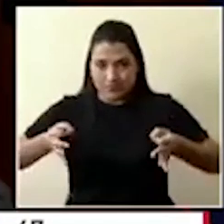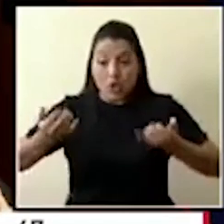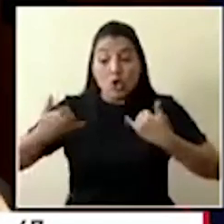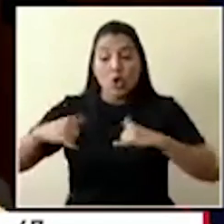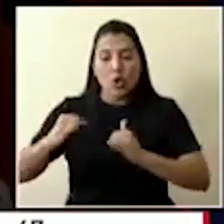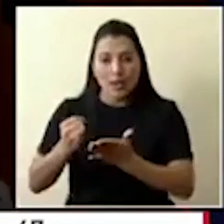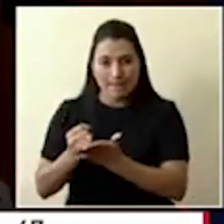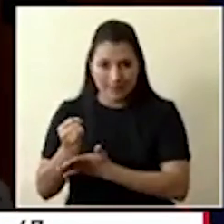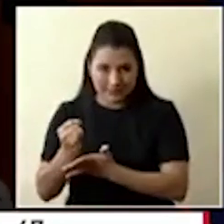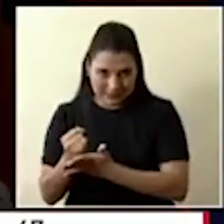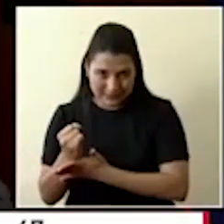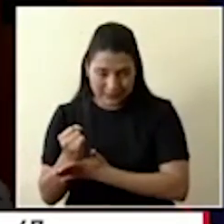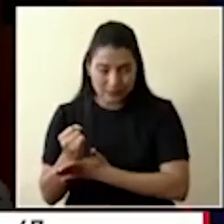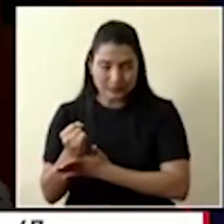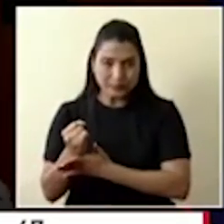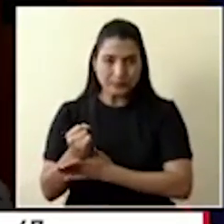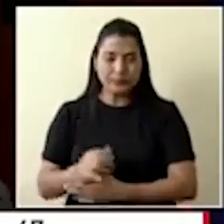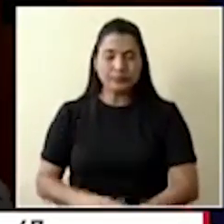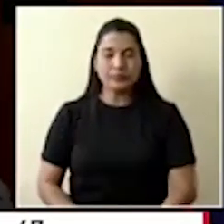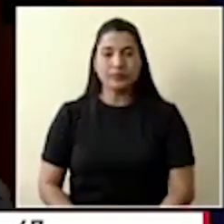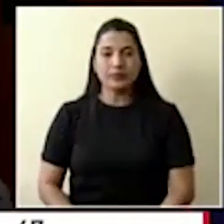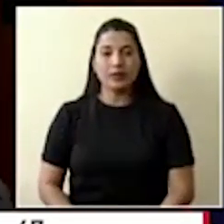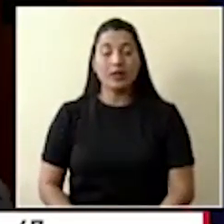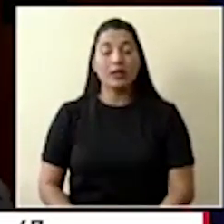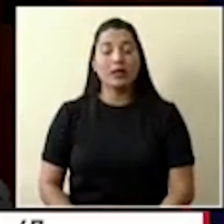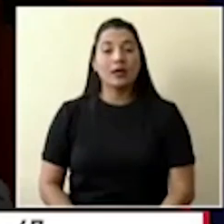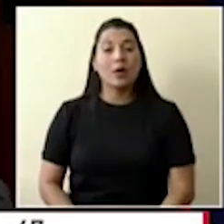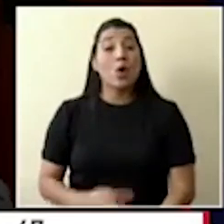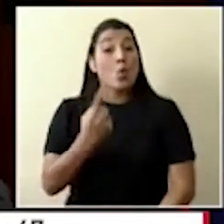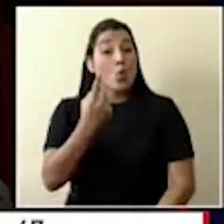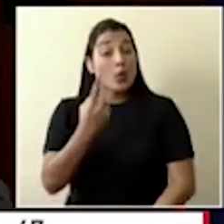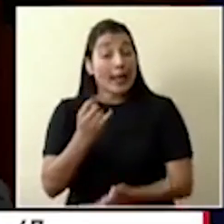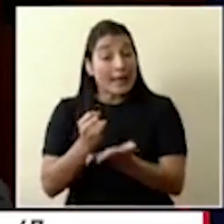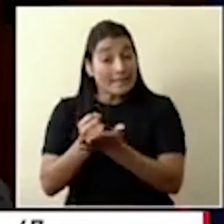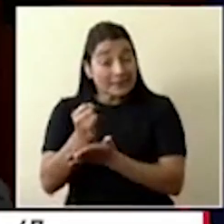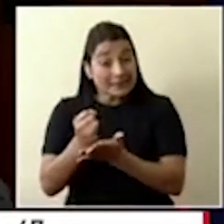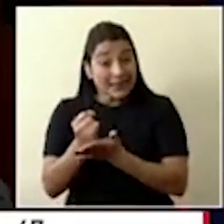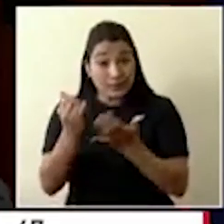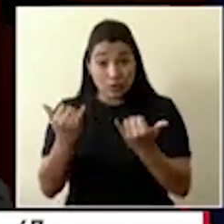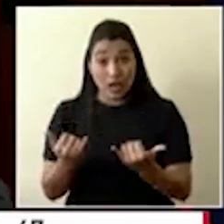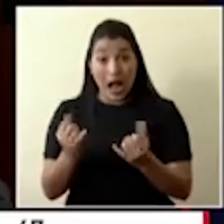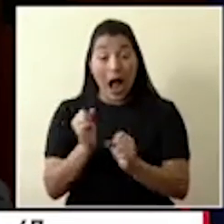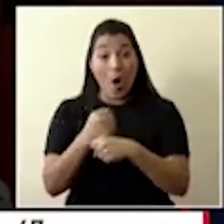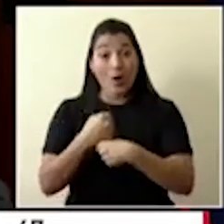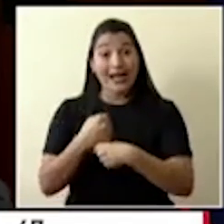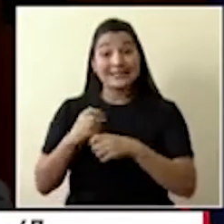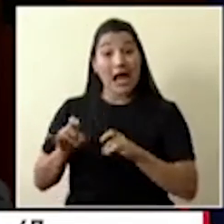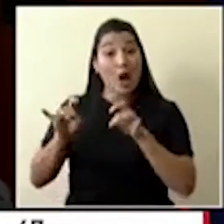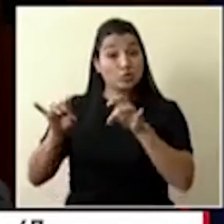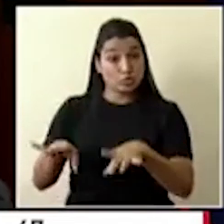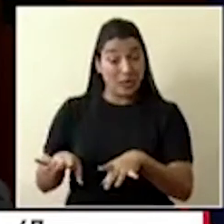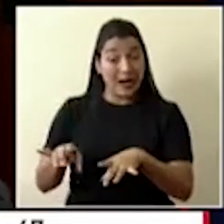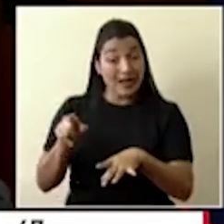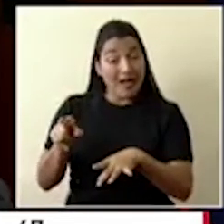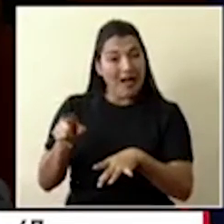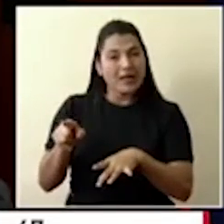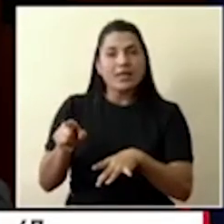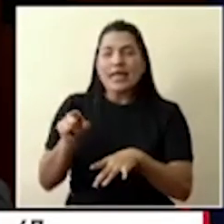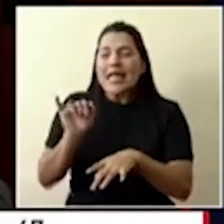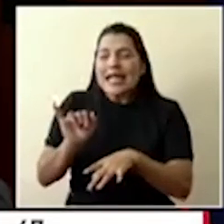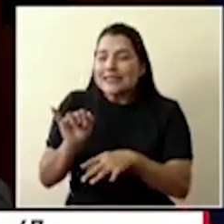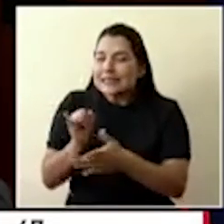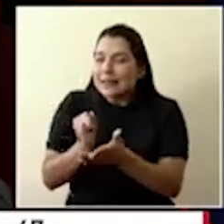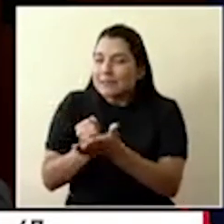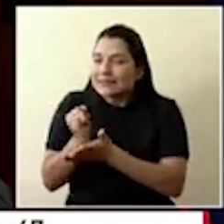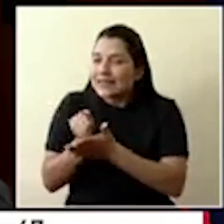confundiendo el efecto de la vacuna BCG. Hay un estudio que se está llevando a cabo en Australia, en Melbourne, que ese sí es un poco más